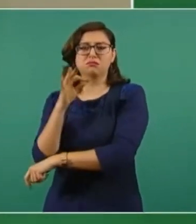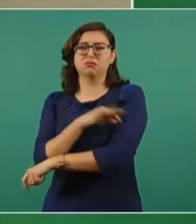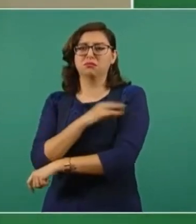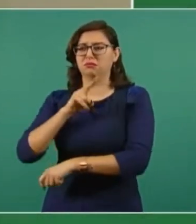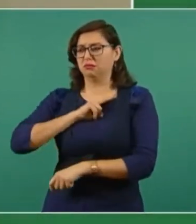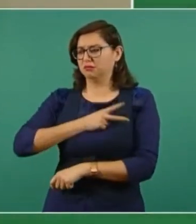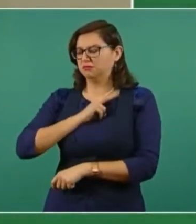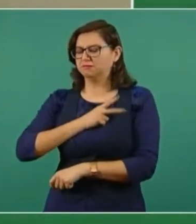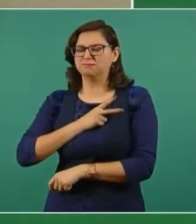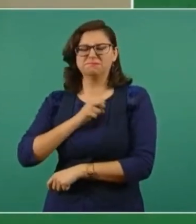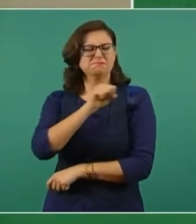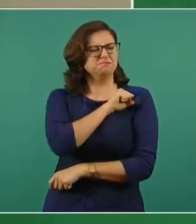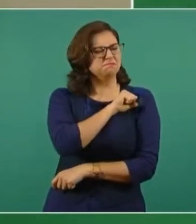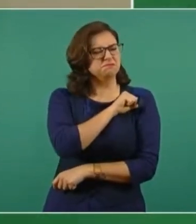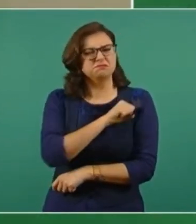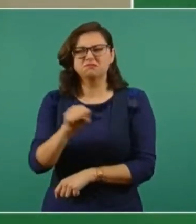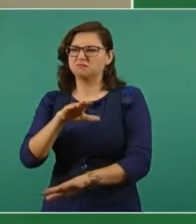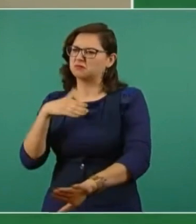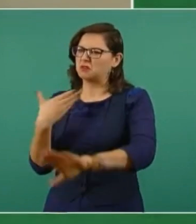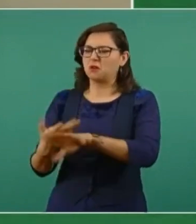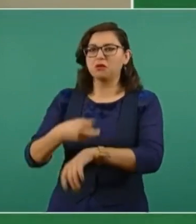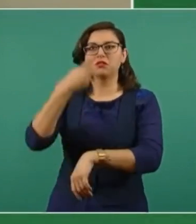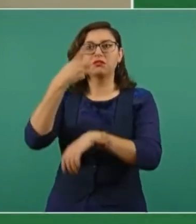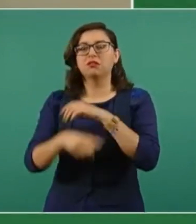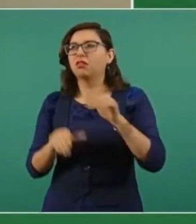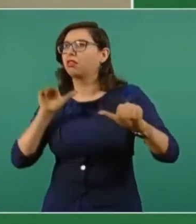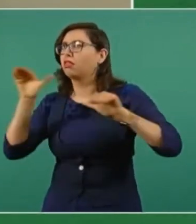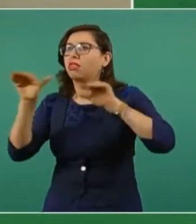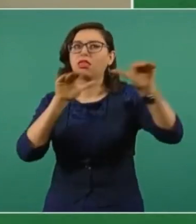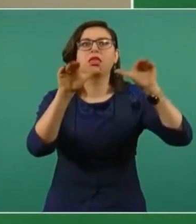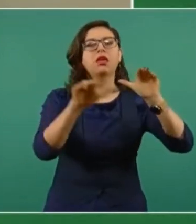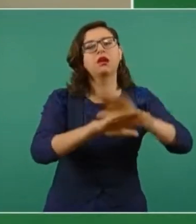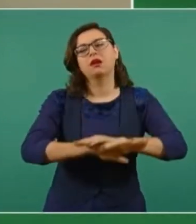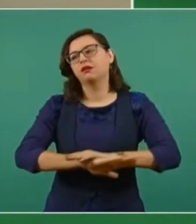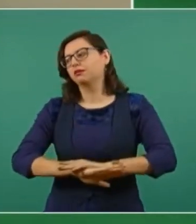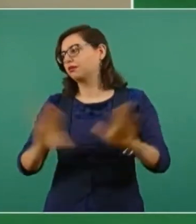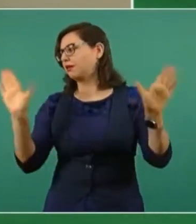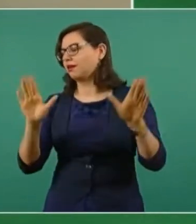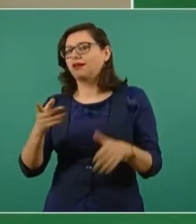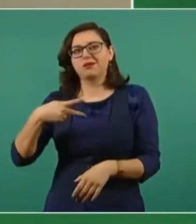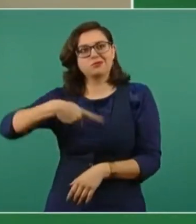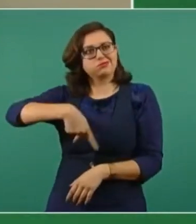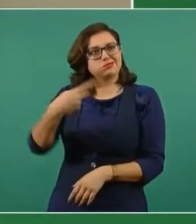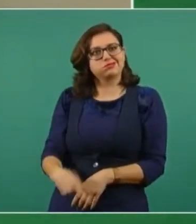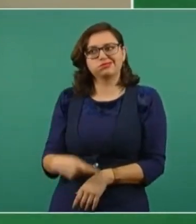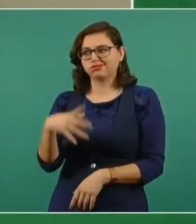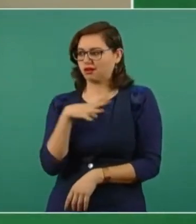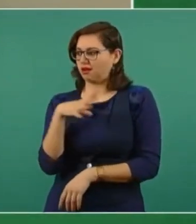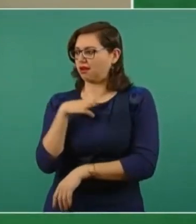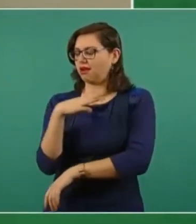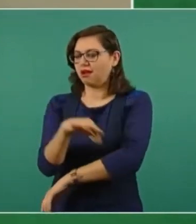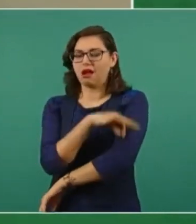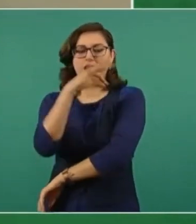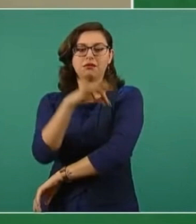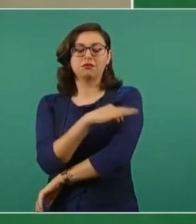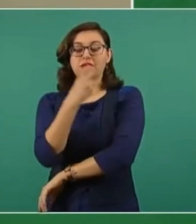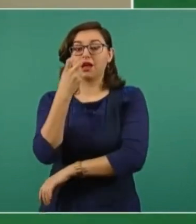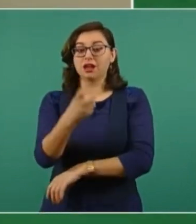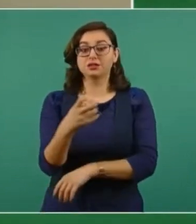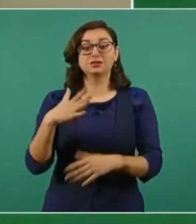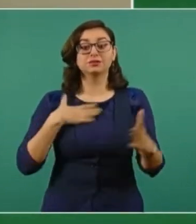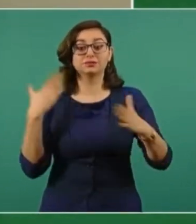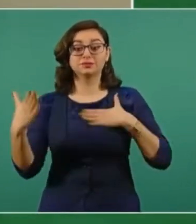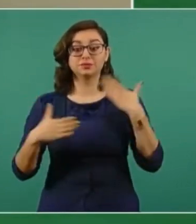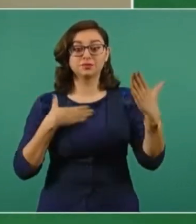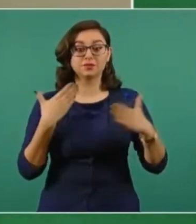tanto daño nos ha hecho. Y yo celebro, además, créemelo y lo digo de corazón, que